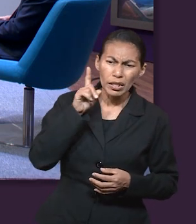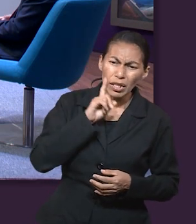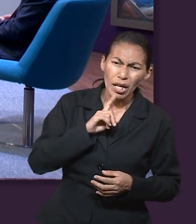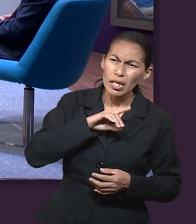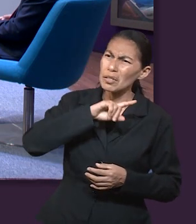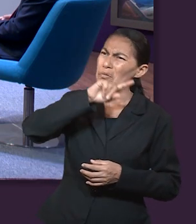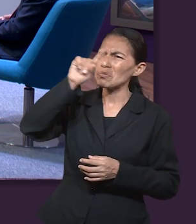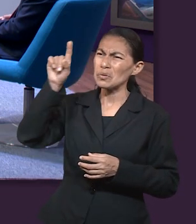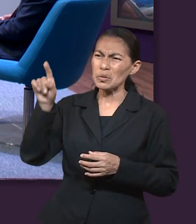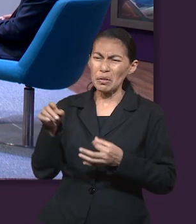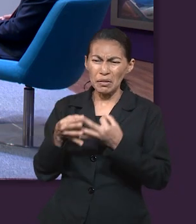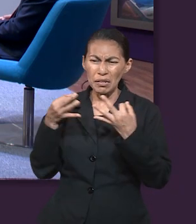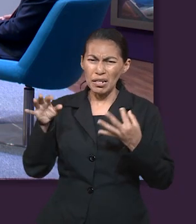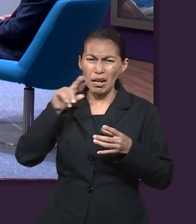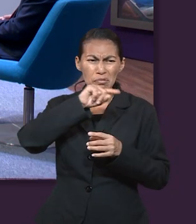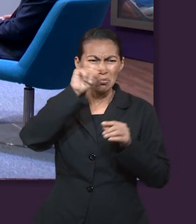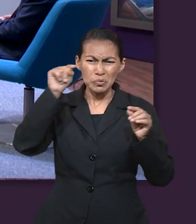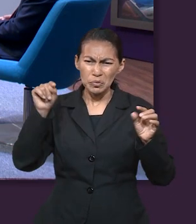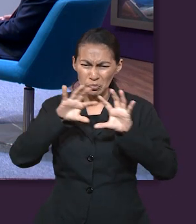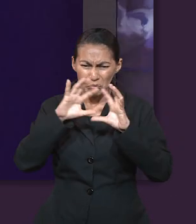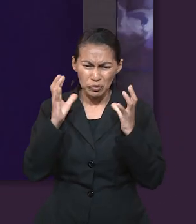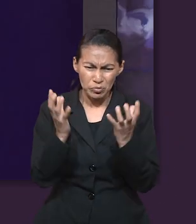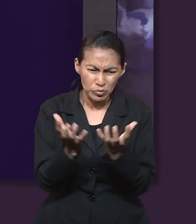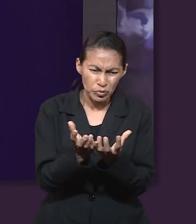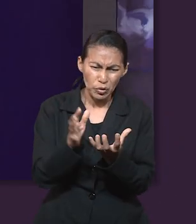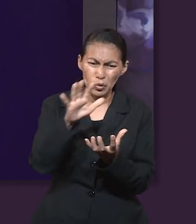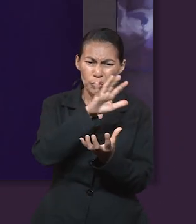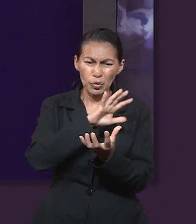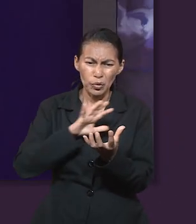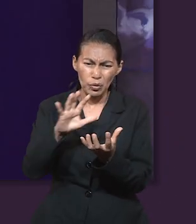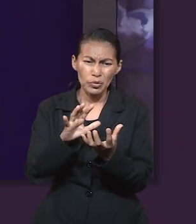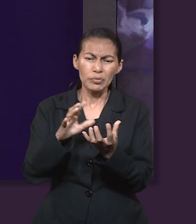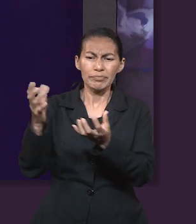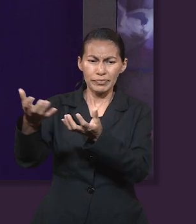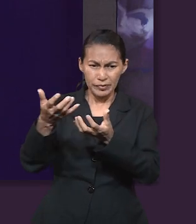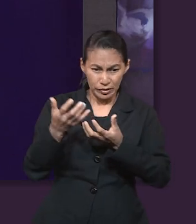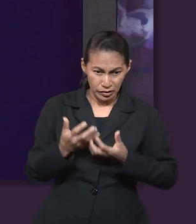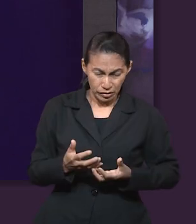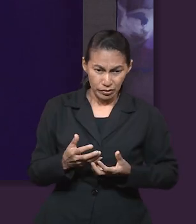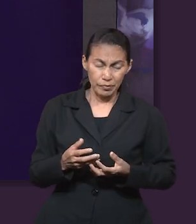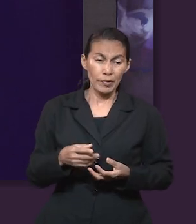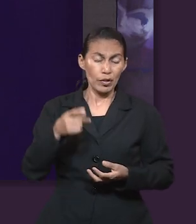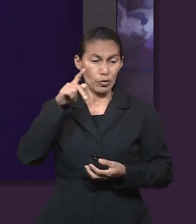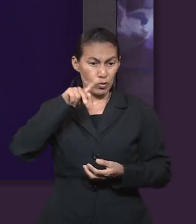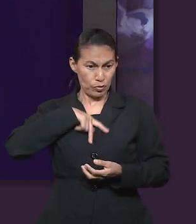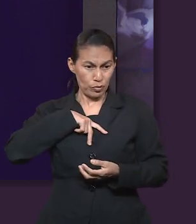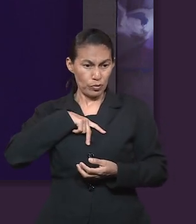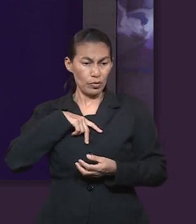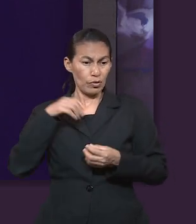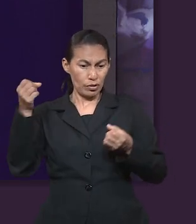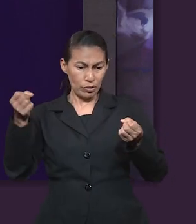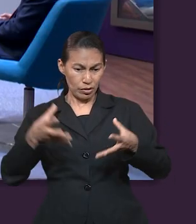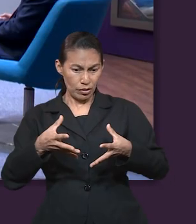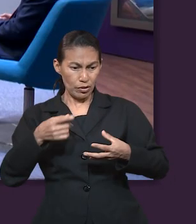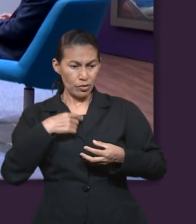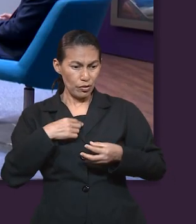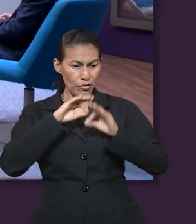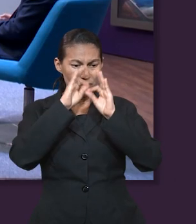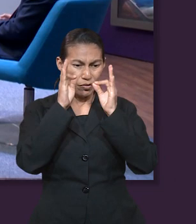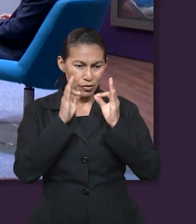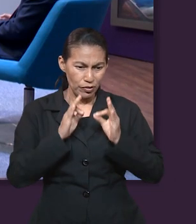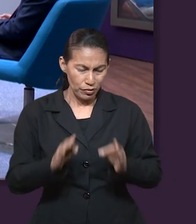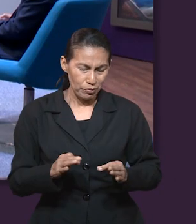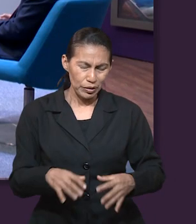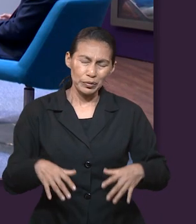mis hijos desde lejos y a mis hijas desde los confines de la tierra. Trae a tu hombre que se ha llamado por mi nombre, al que yo he creado para mi gloria,